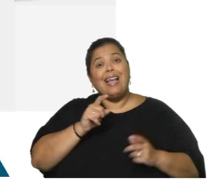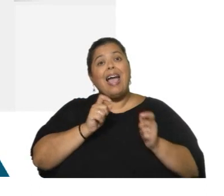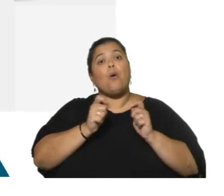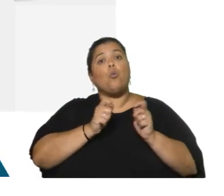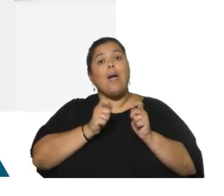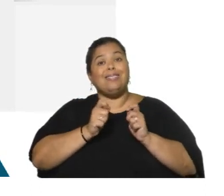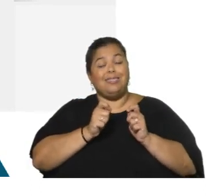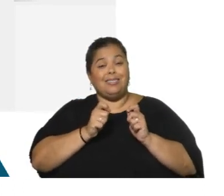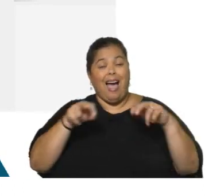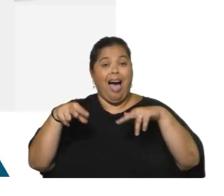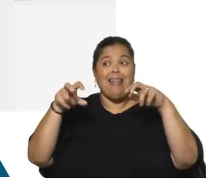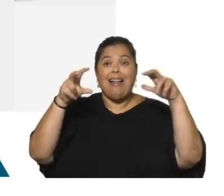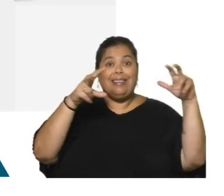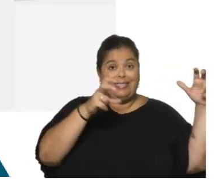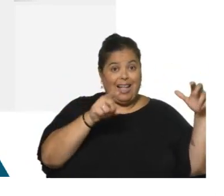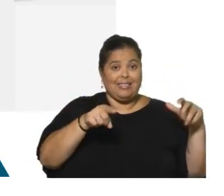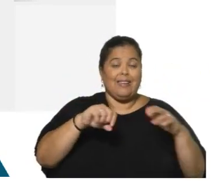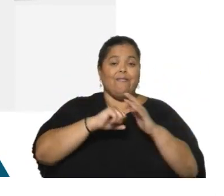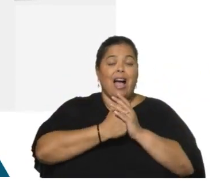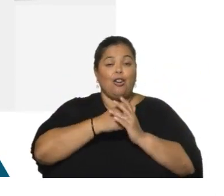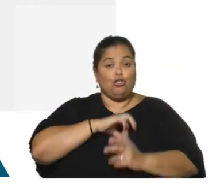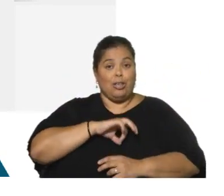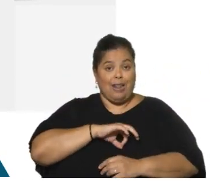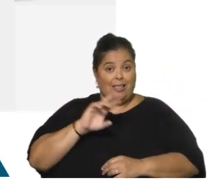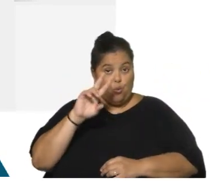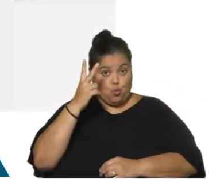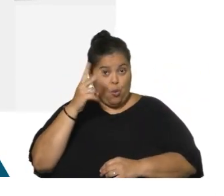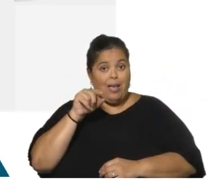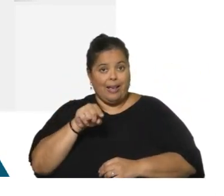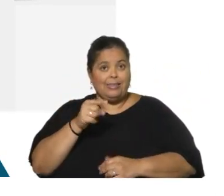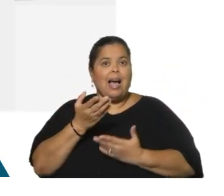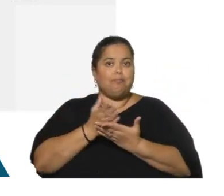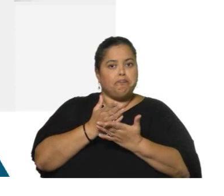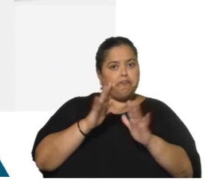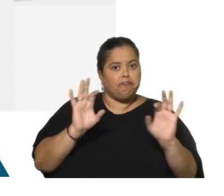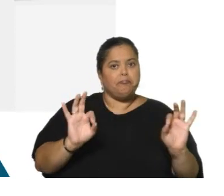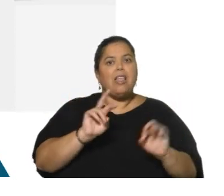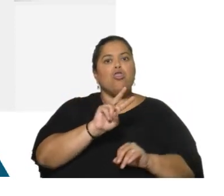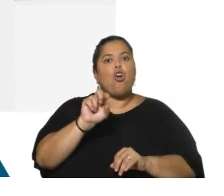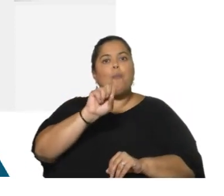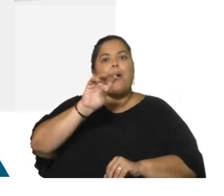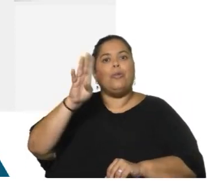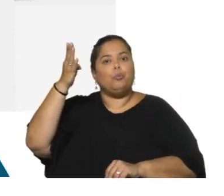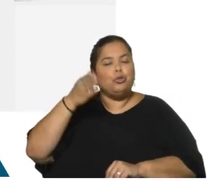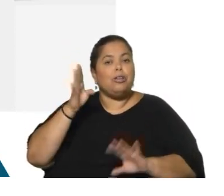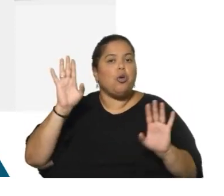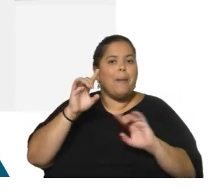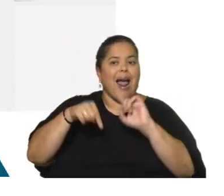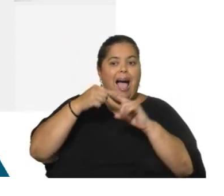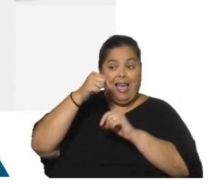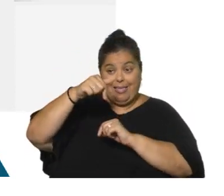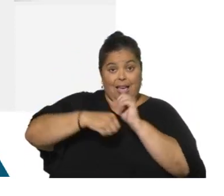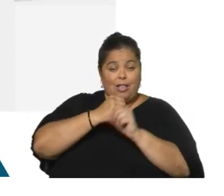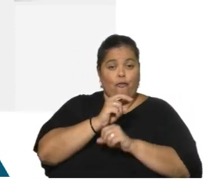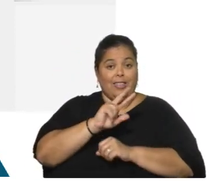analistas, la encuesta de expectativas del Banco Central del Uruguay. Esa es la mediana para el año 2023. Mañana se deberían